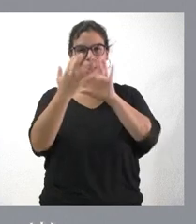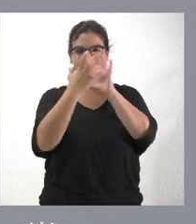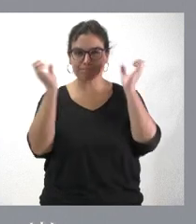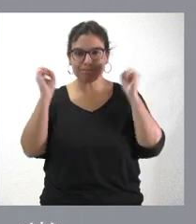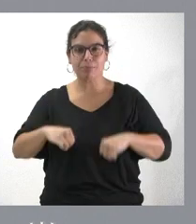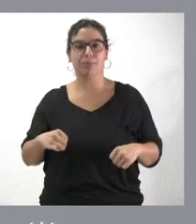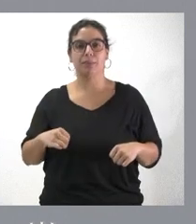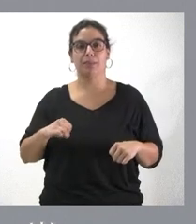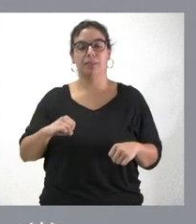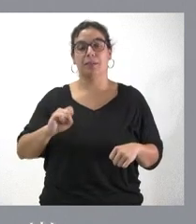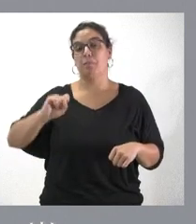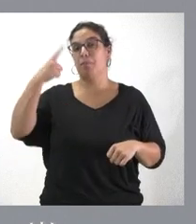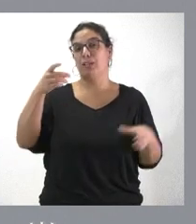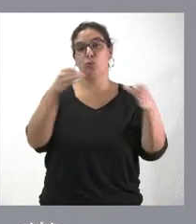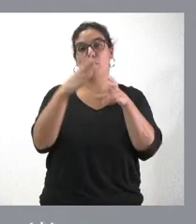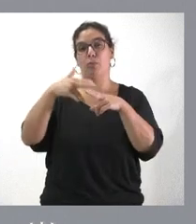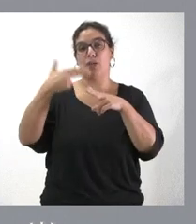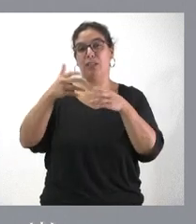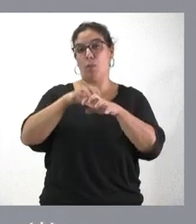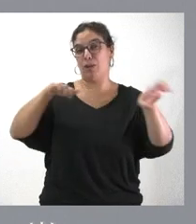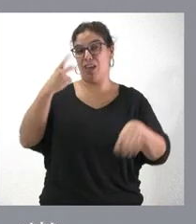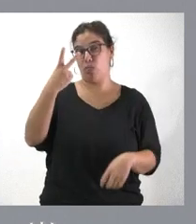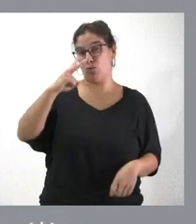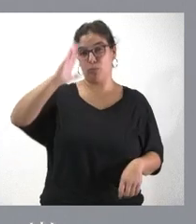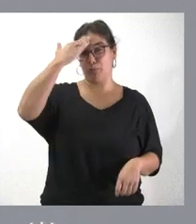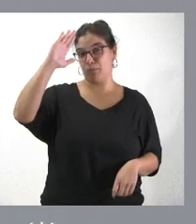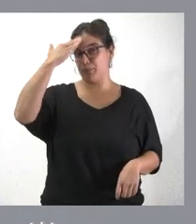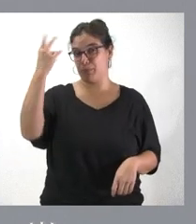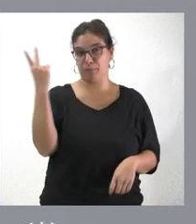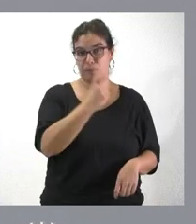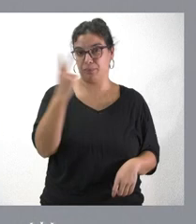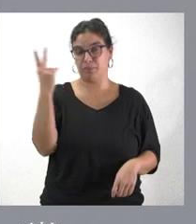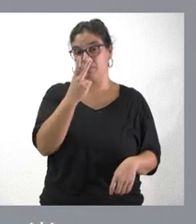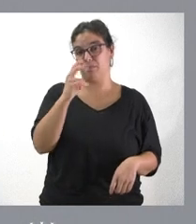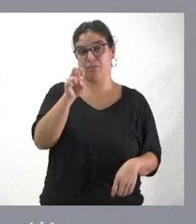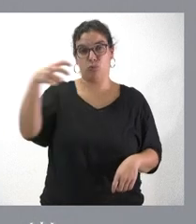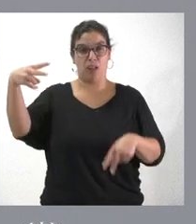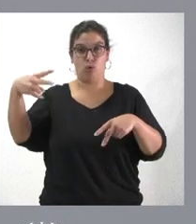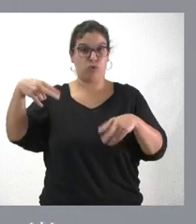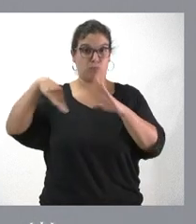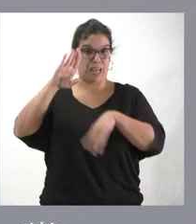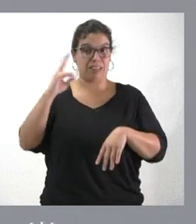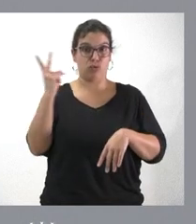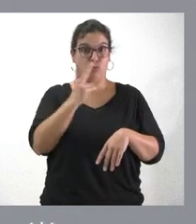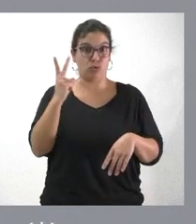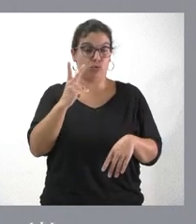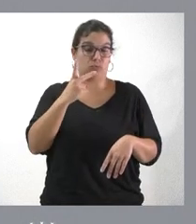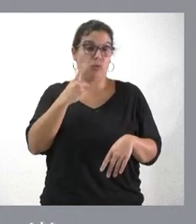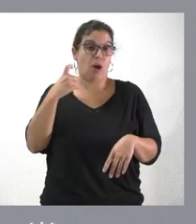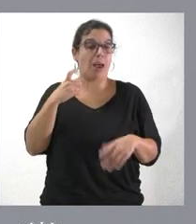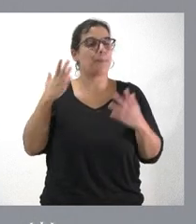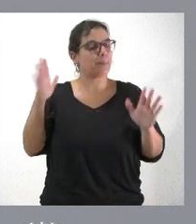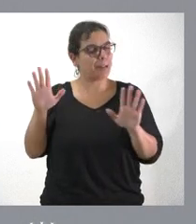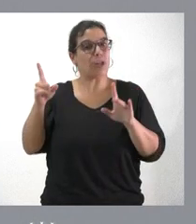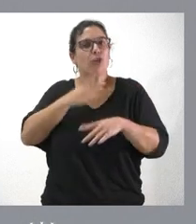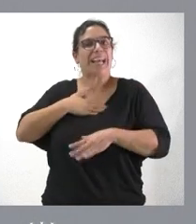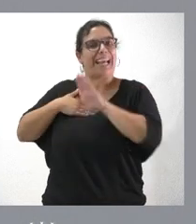entre los dos principales grupos políticos que obtuvieron los principales resultados en las últimas elecciones. Pero más allá de eso que nuestro